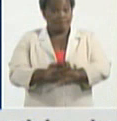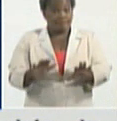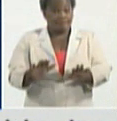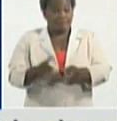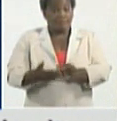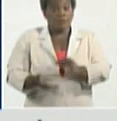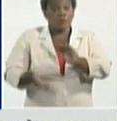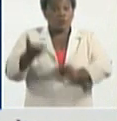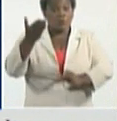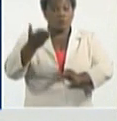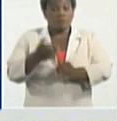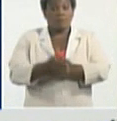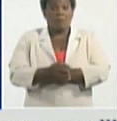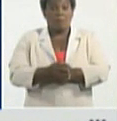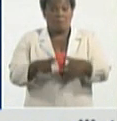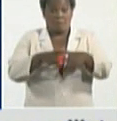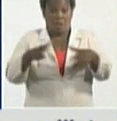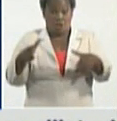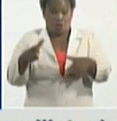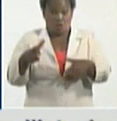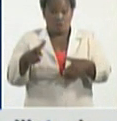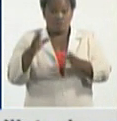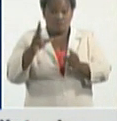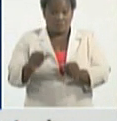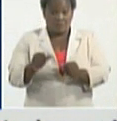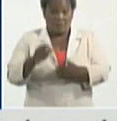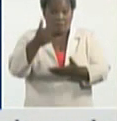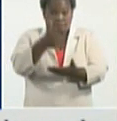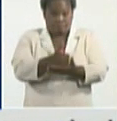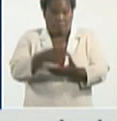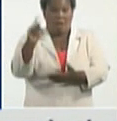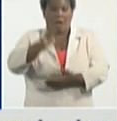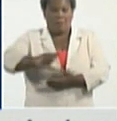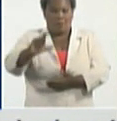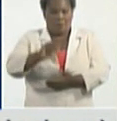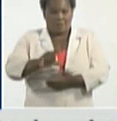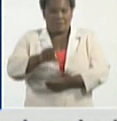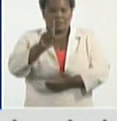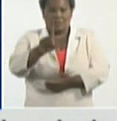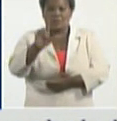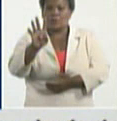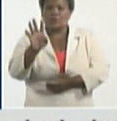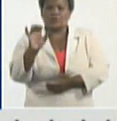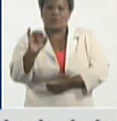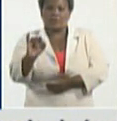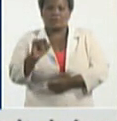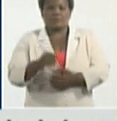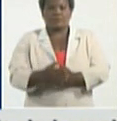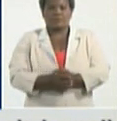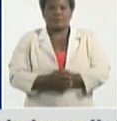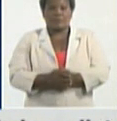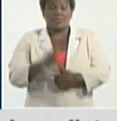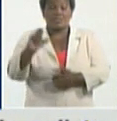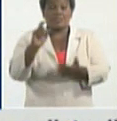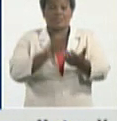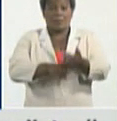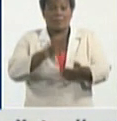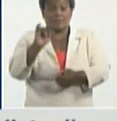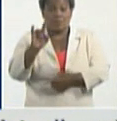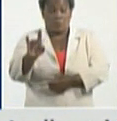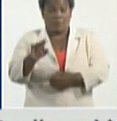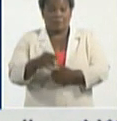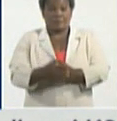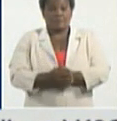donde sus mayores cifras son en el municipio de Camagüey, con 146, Céspedes 69,